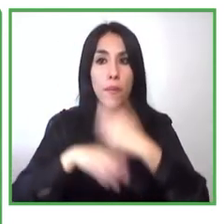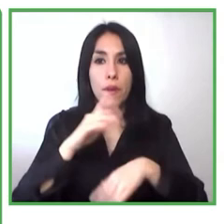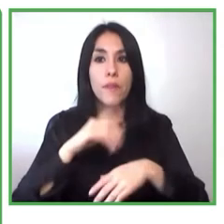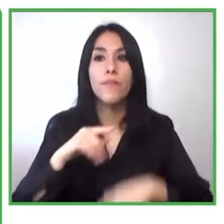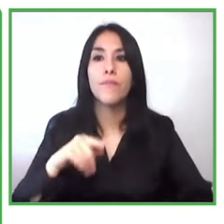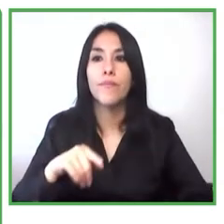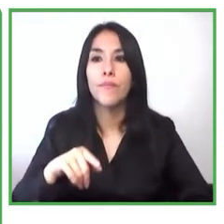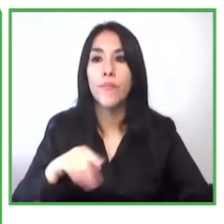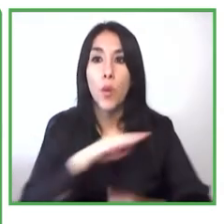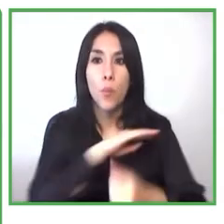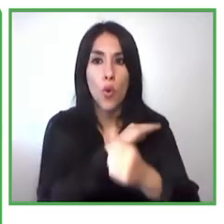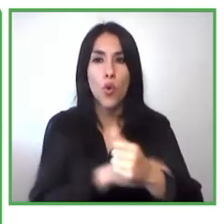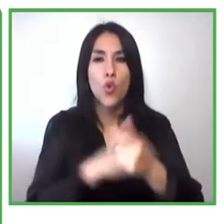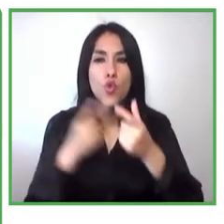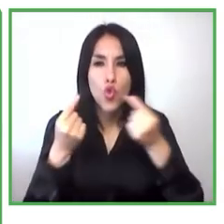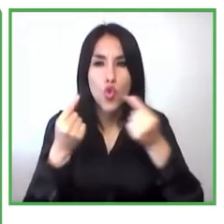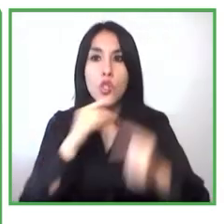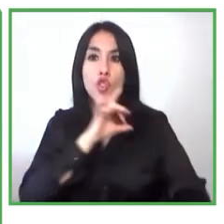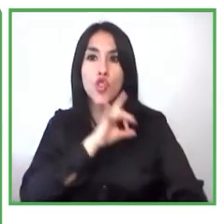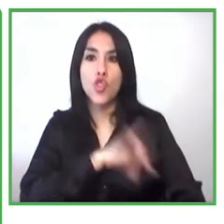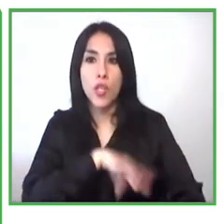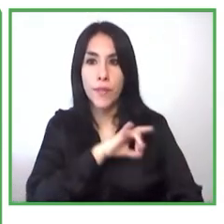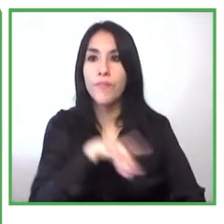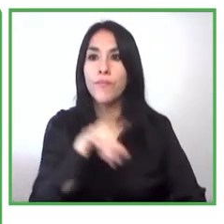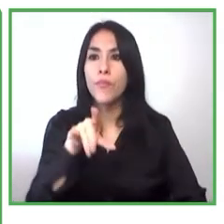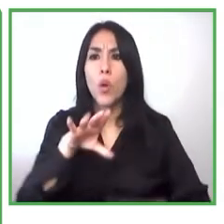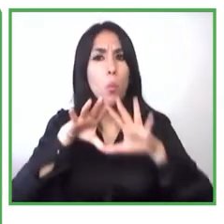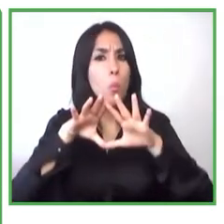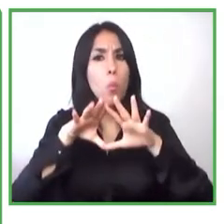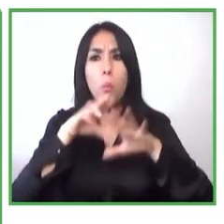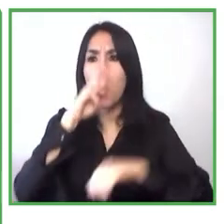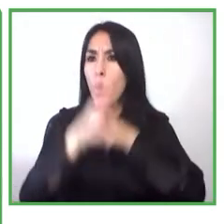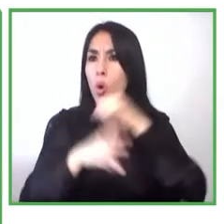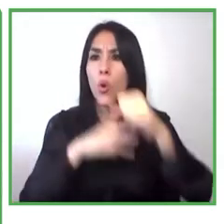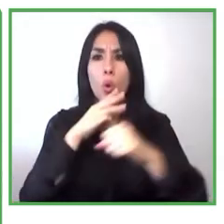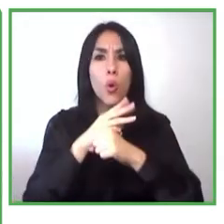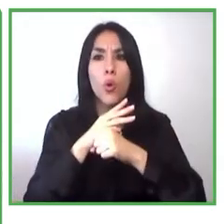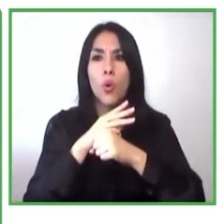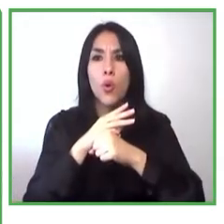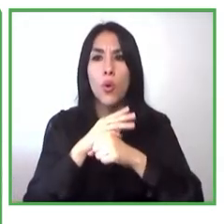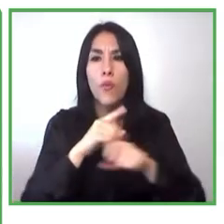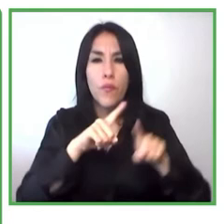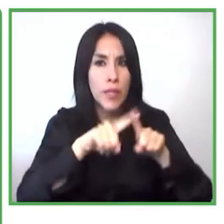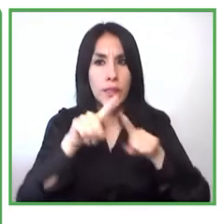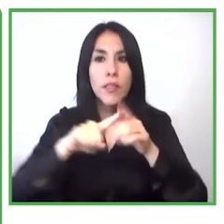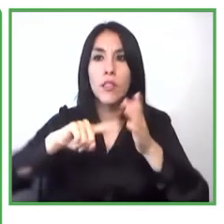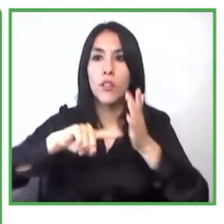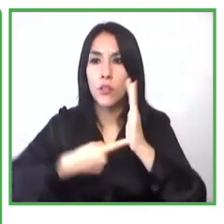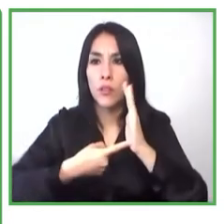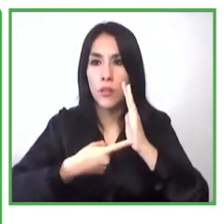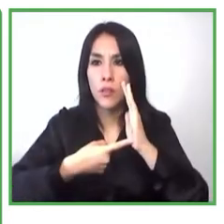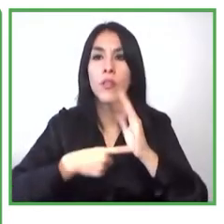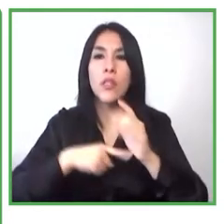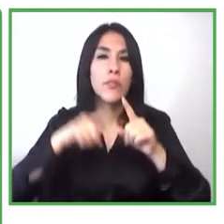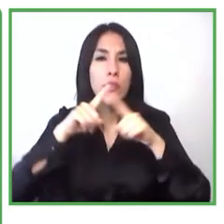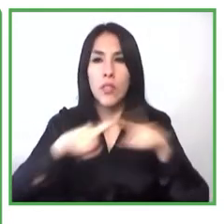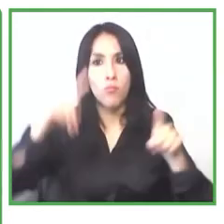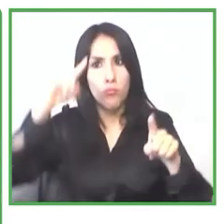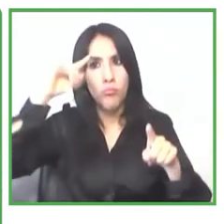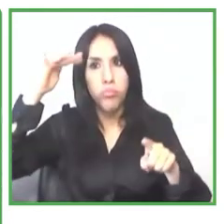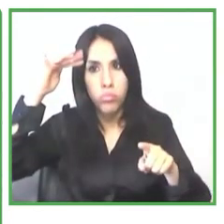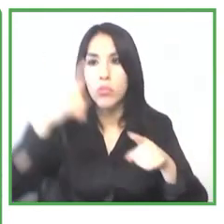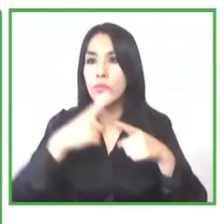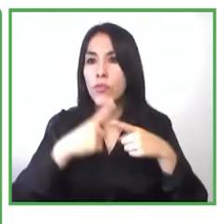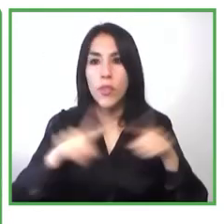permitieran conocer distintas herramientas distintas metodologías y casos de cómo se había trabajado el tema de